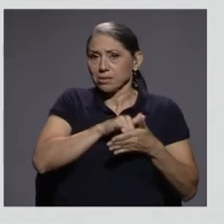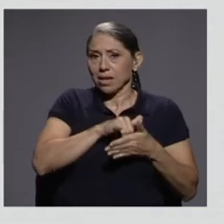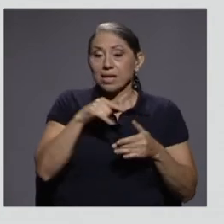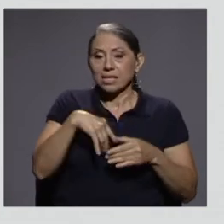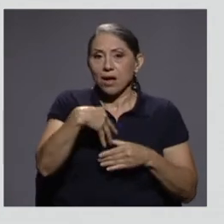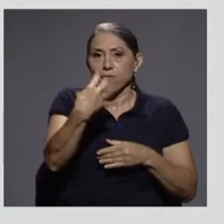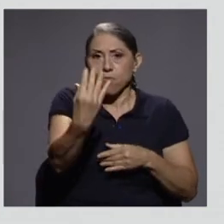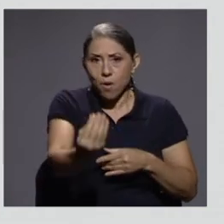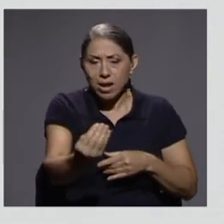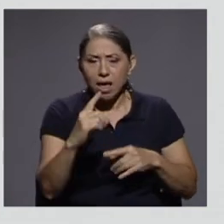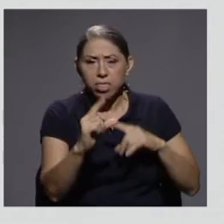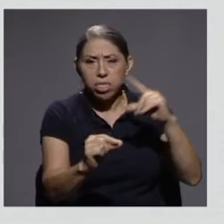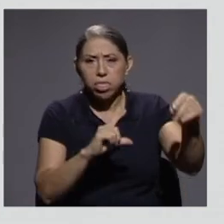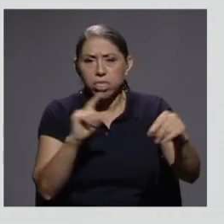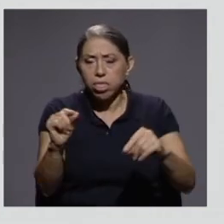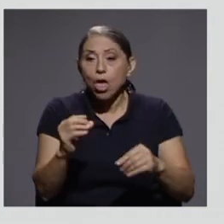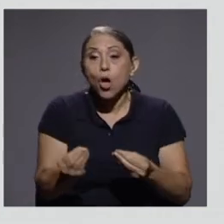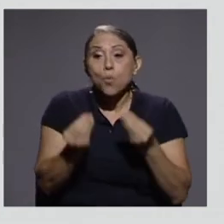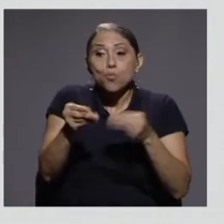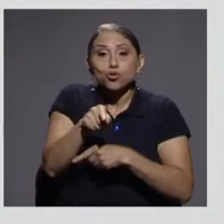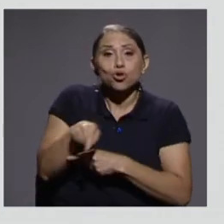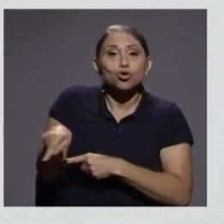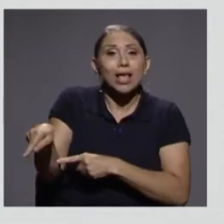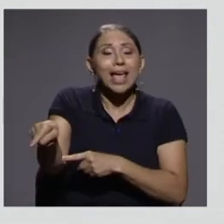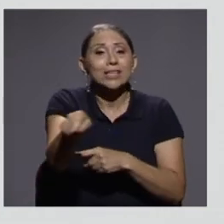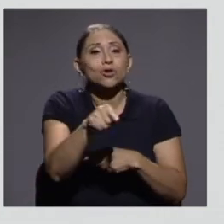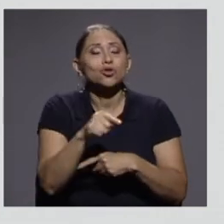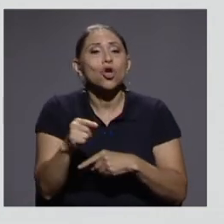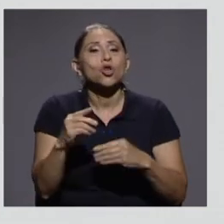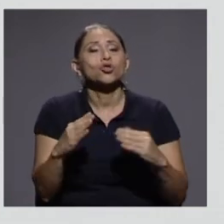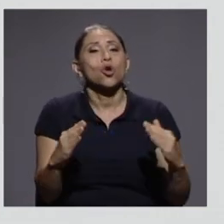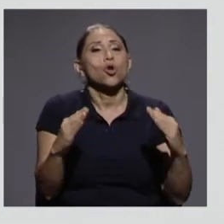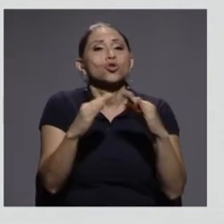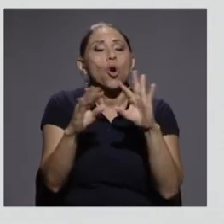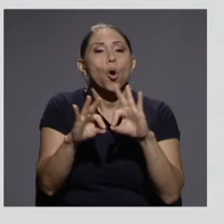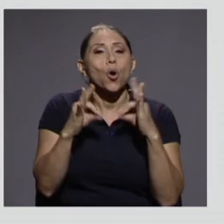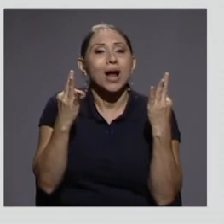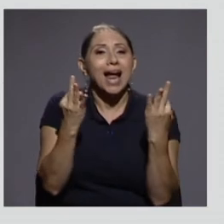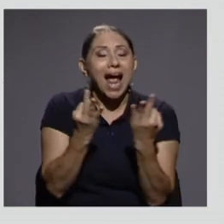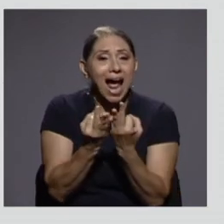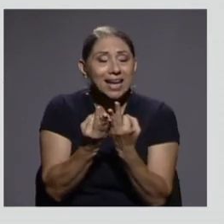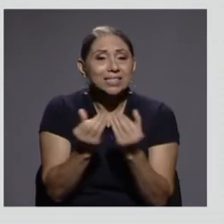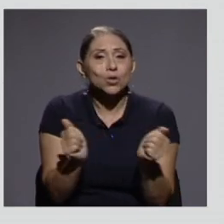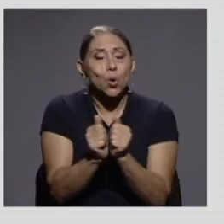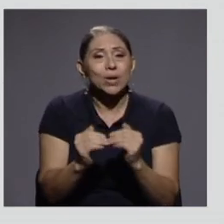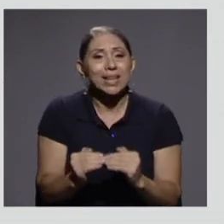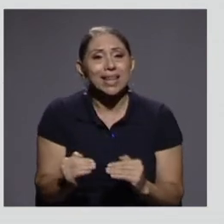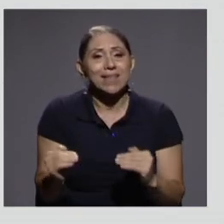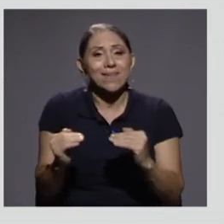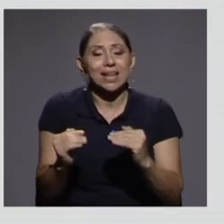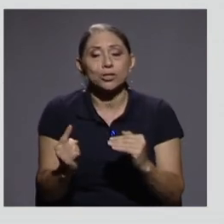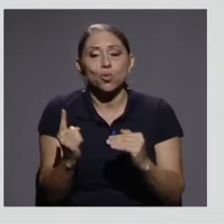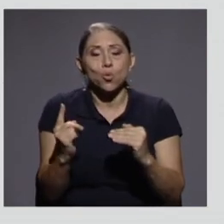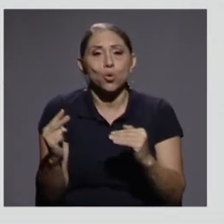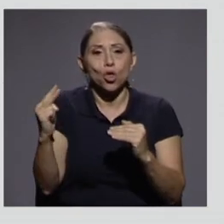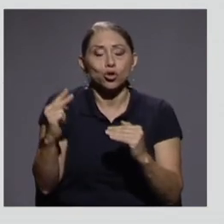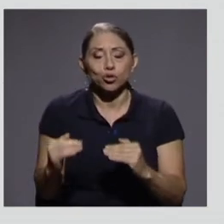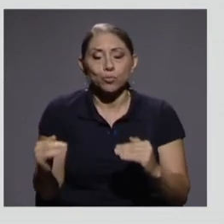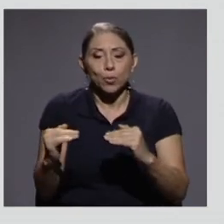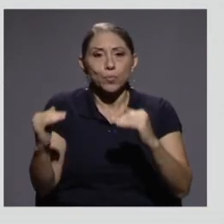muchos de ellos son de lo que llamaríamos los hogares de quintiles de ingresos más bajos, de los quintiles 1 y 2, de los quintiles más pobres.